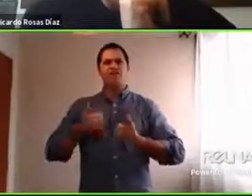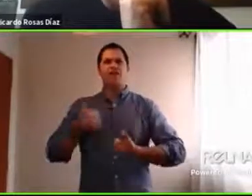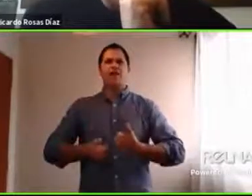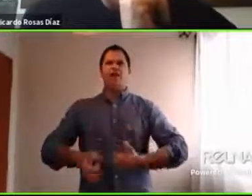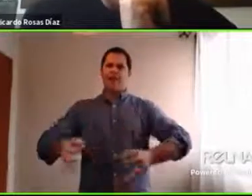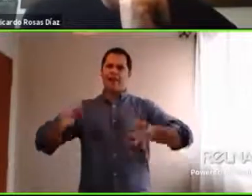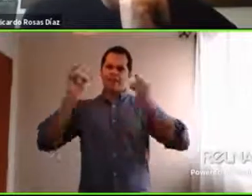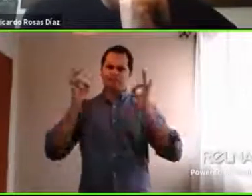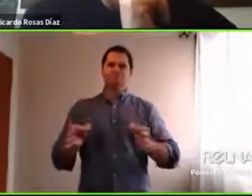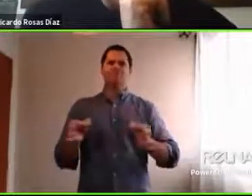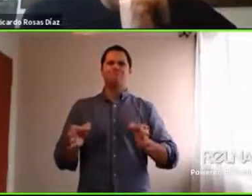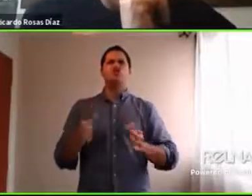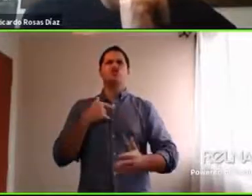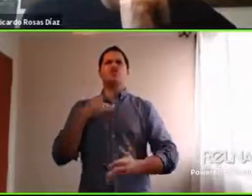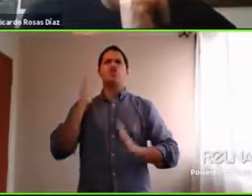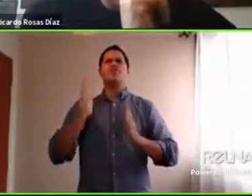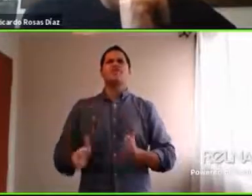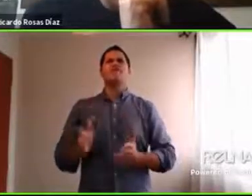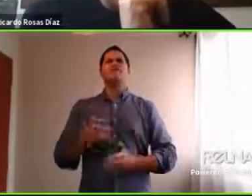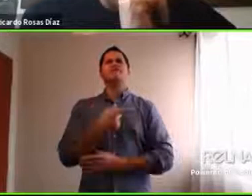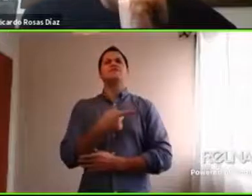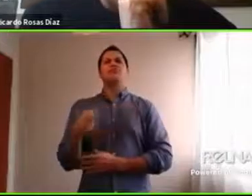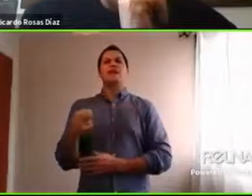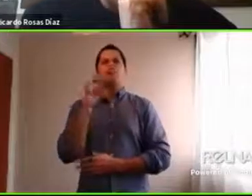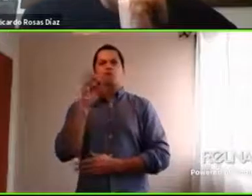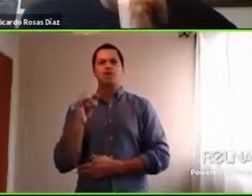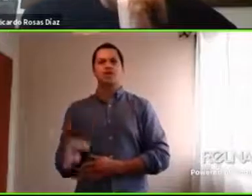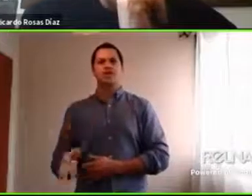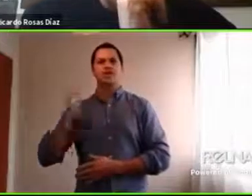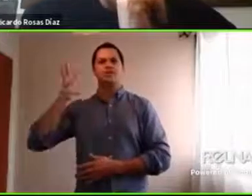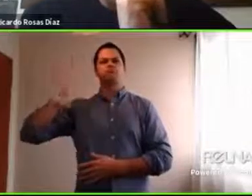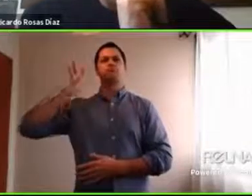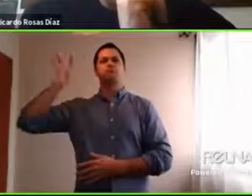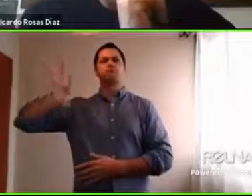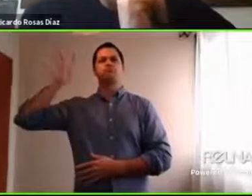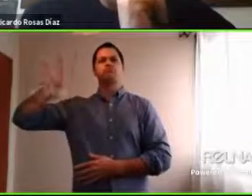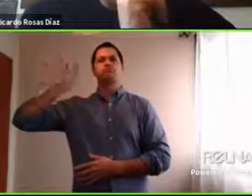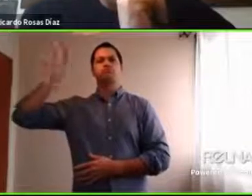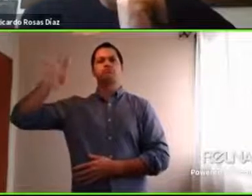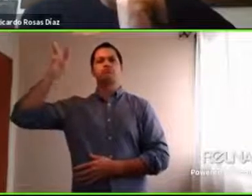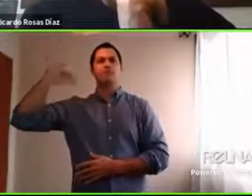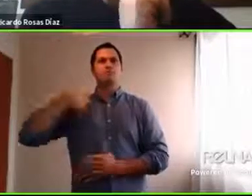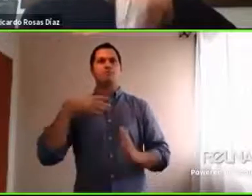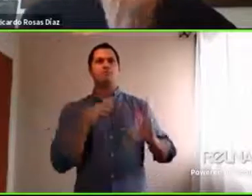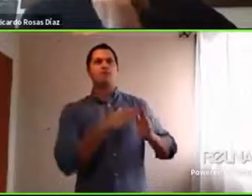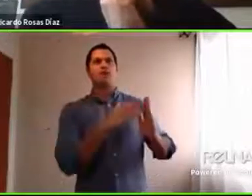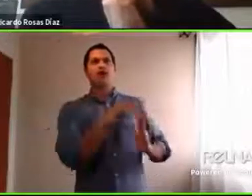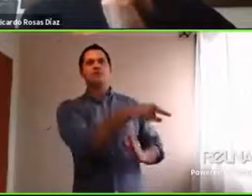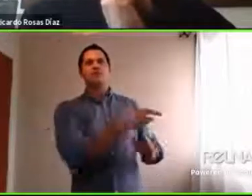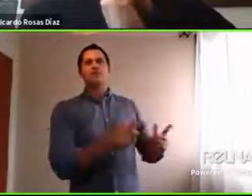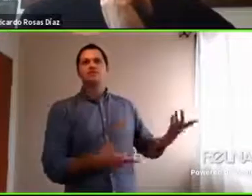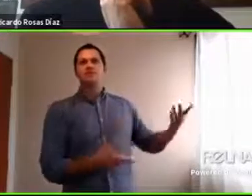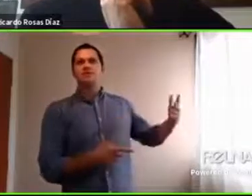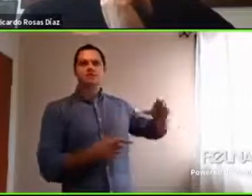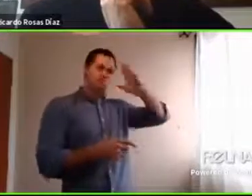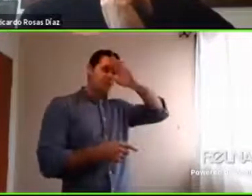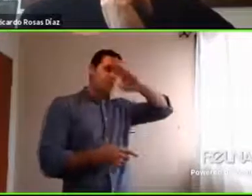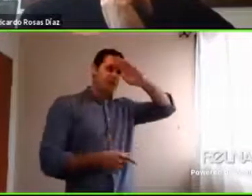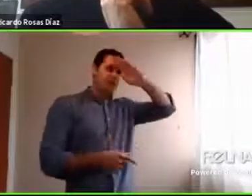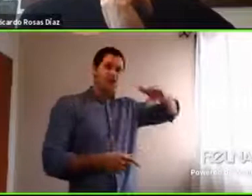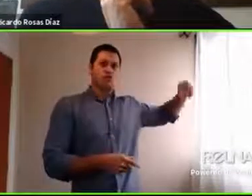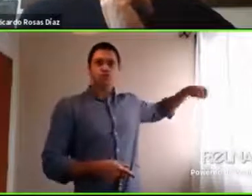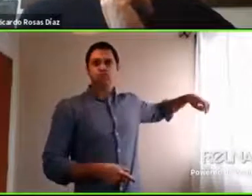donde yo tendría que estar 100% disponible a esta situación de teleconferencia pero me pasó eso ¿sí?